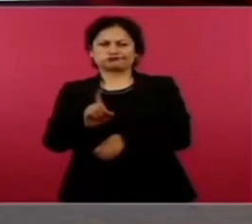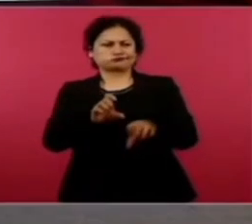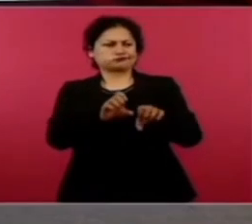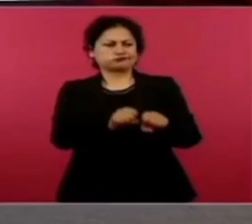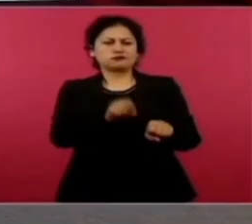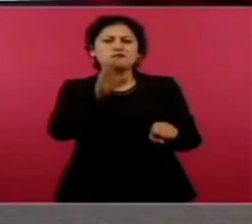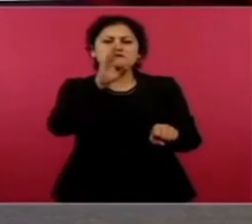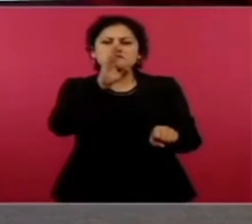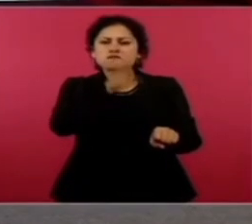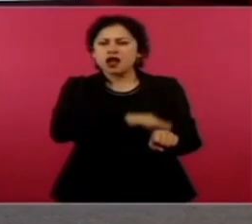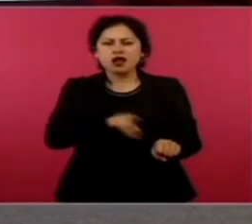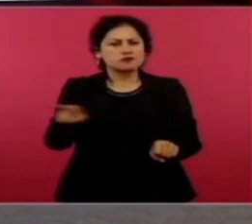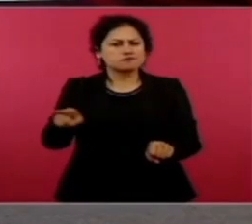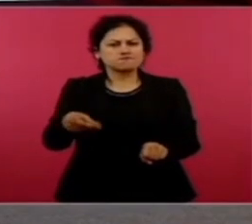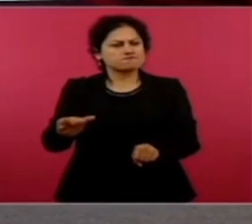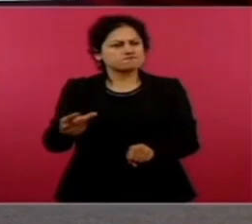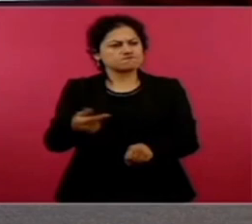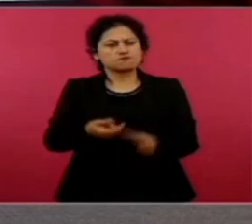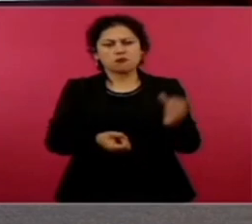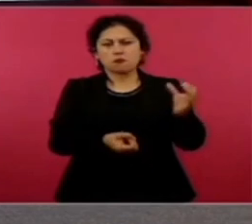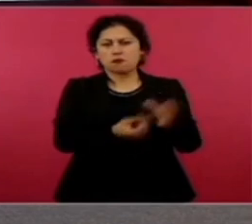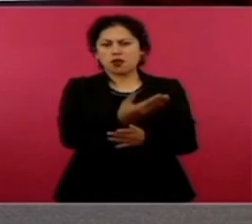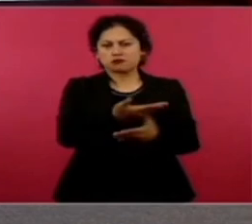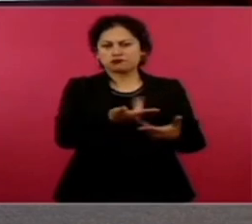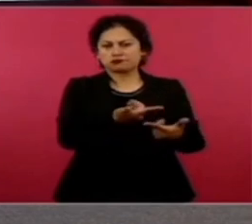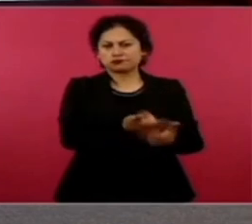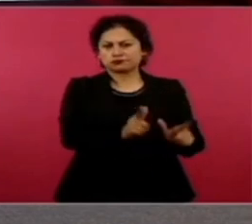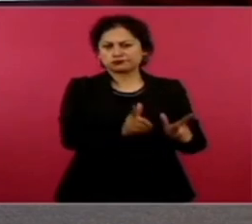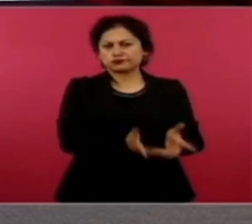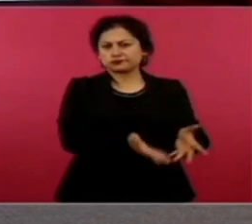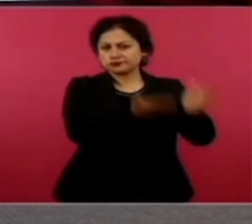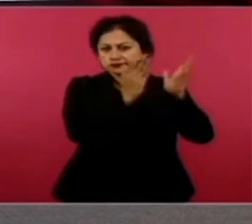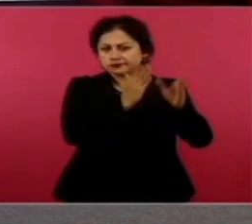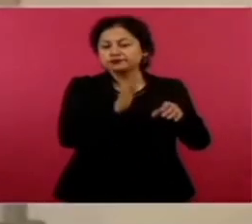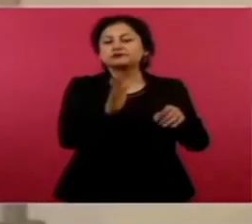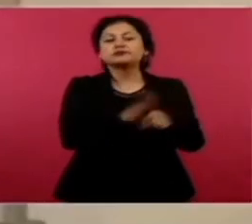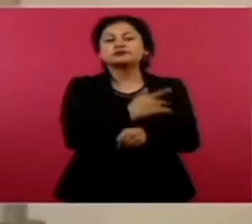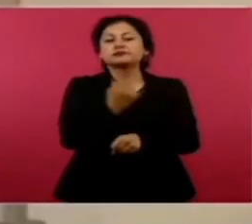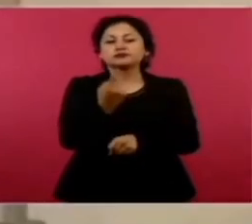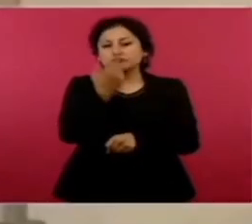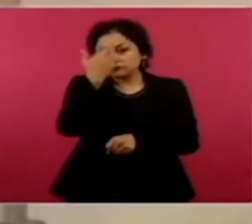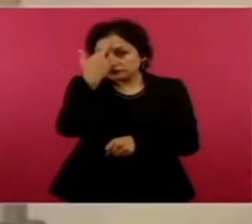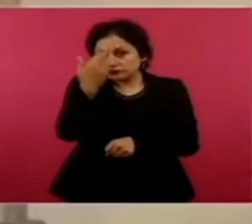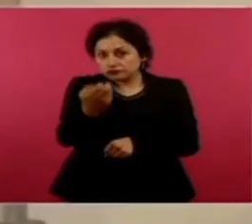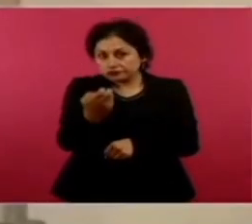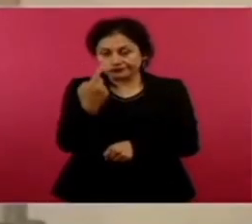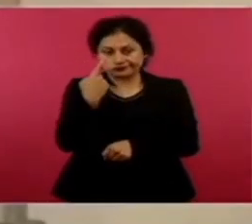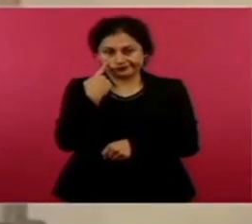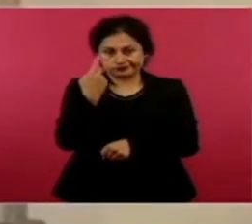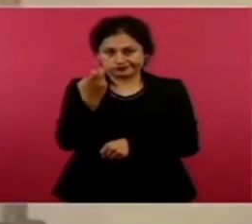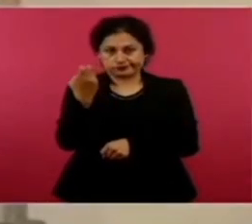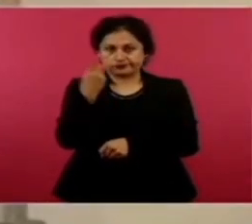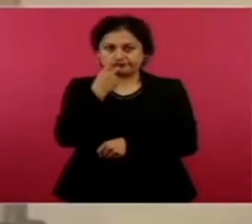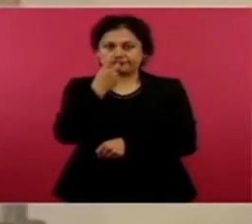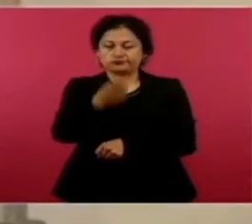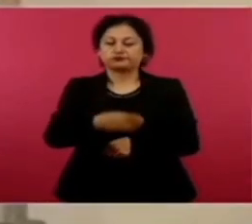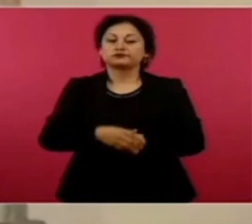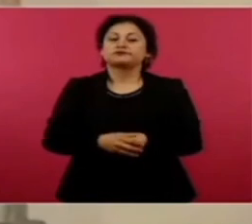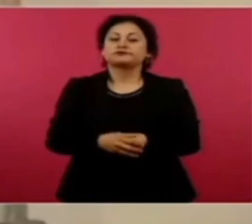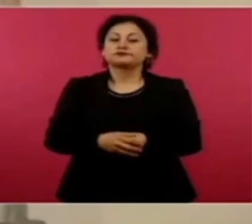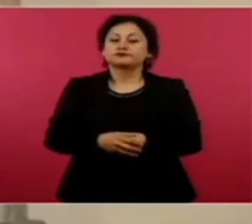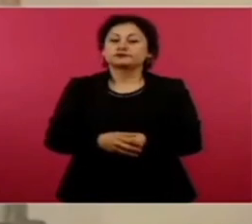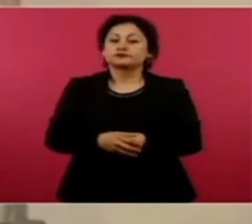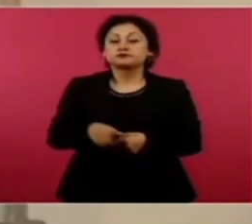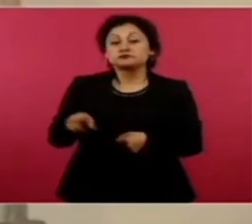investigación derivado de una denuncia anónima en la que se mencionaba de presuntos